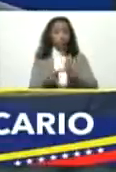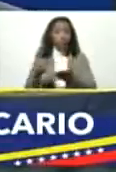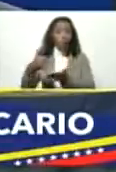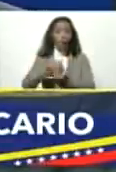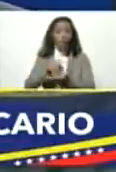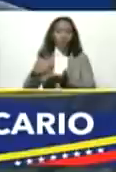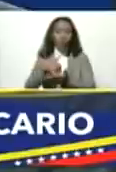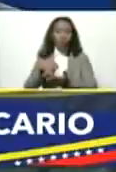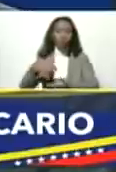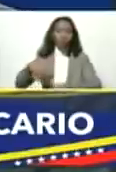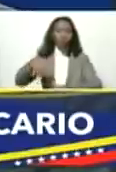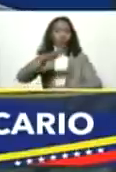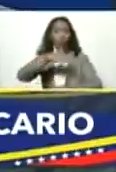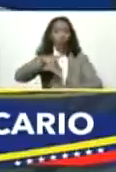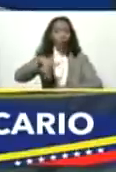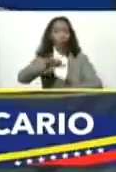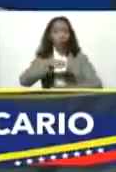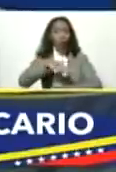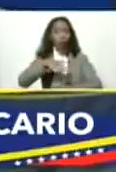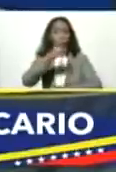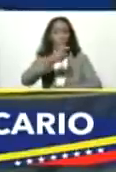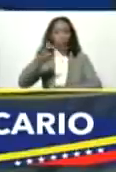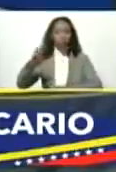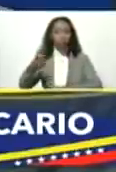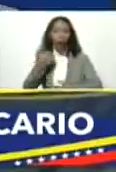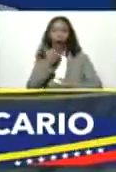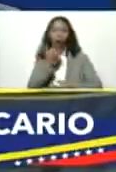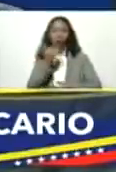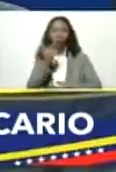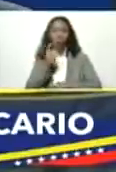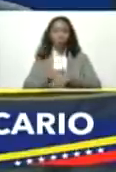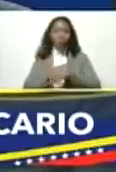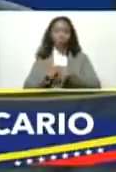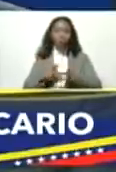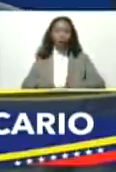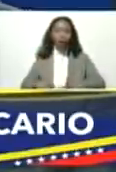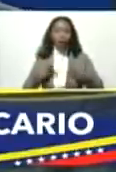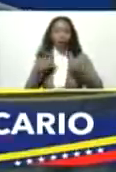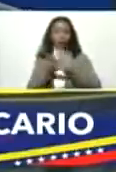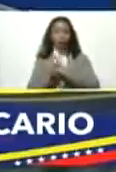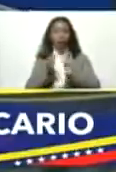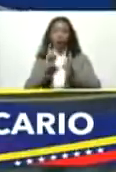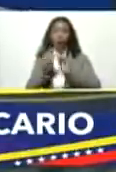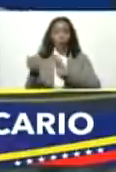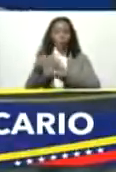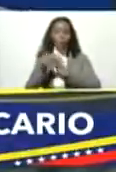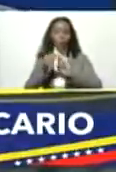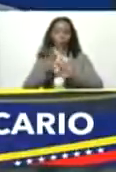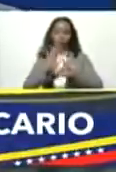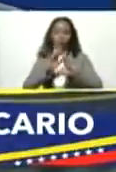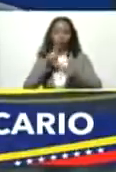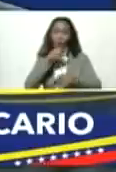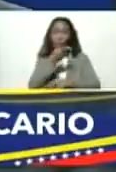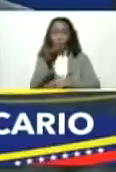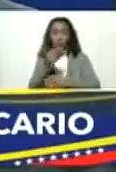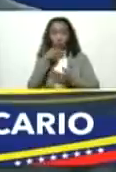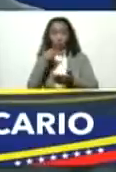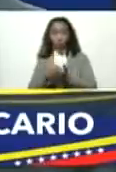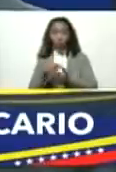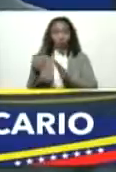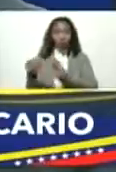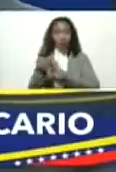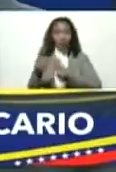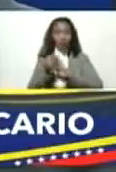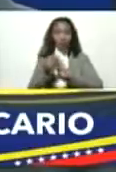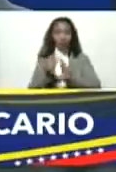todos podemos ser en algún momento de nuestras vidas además de unas sanciones que ya usted las ha mencionado unas sanciones que